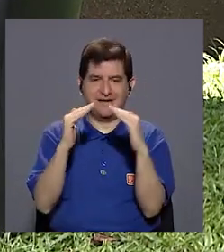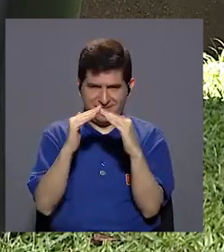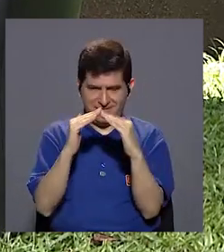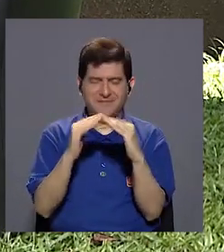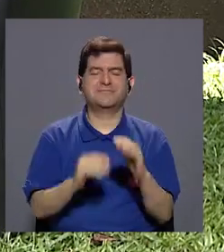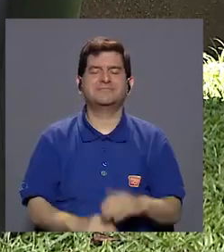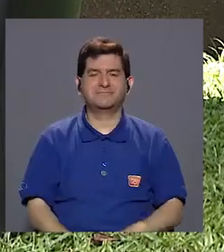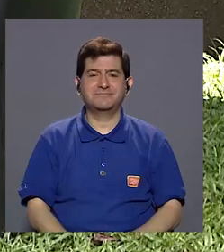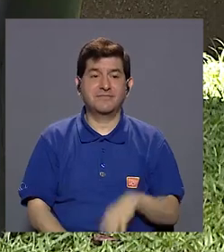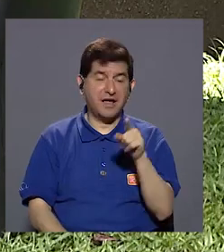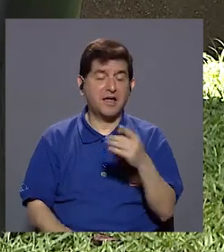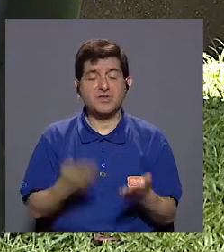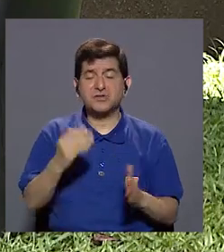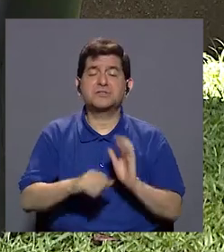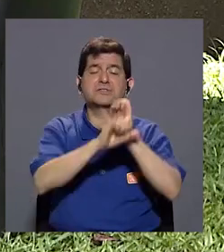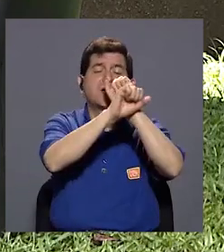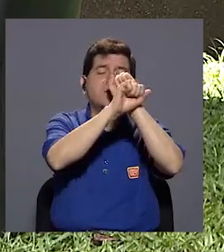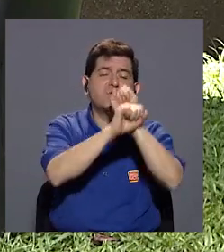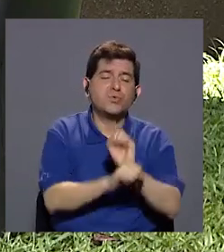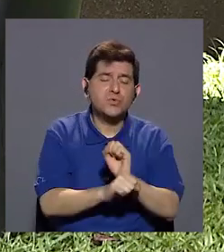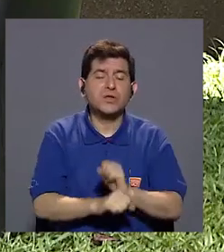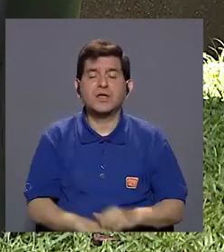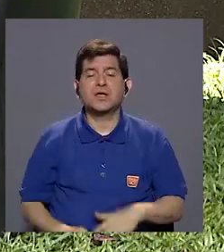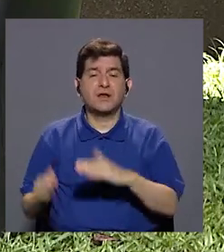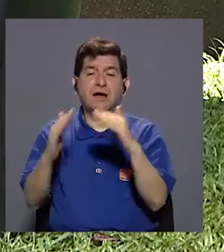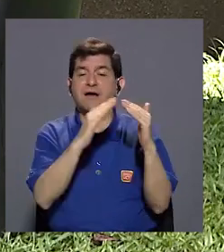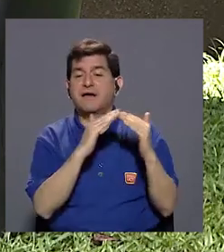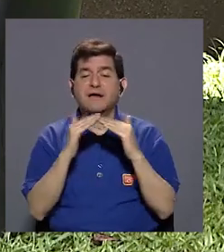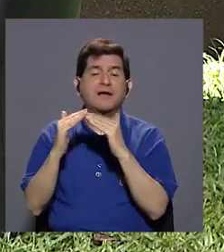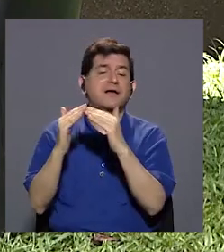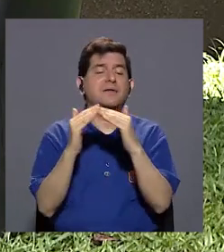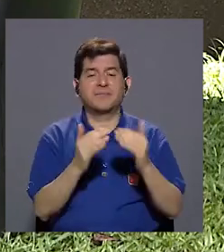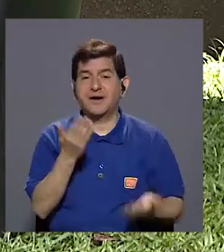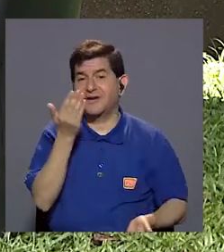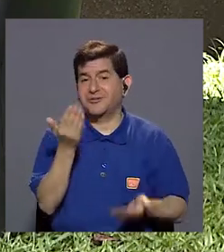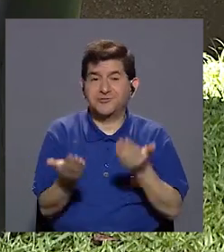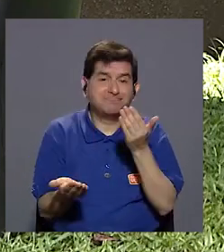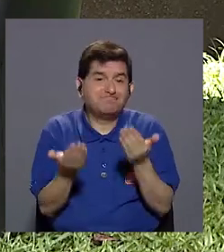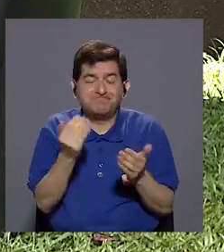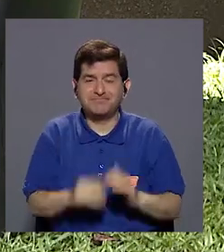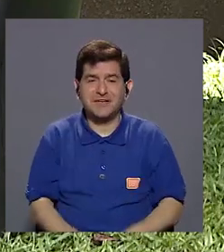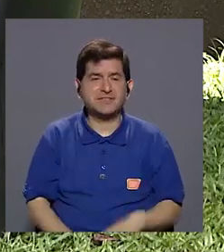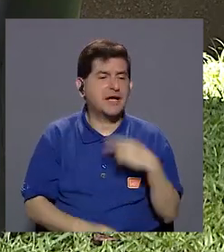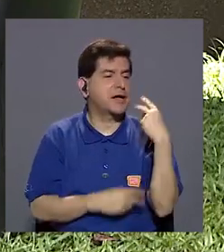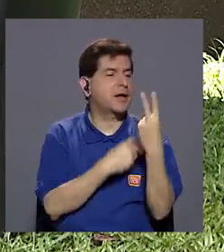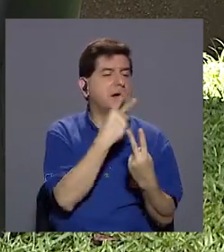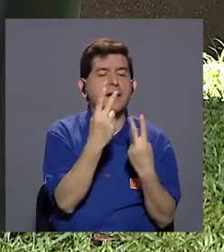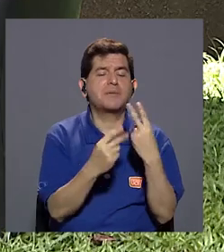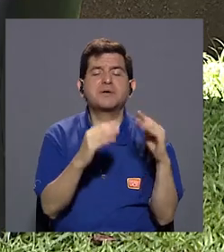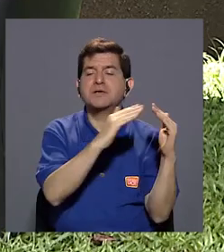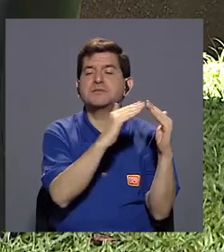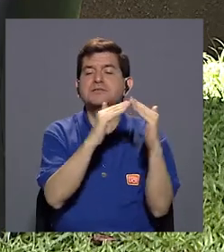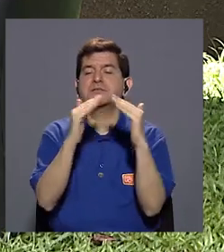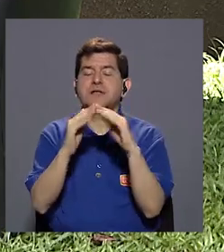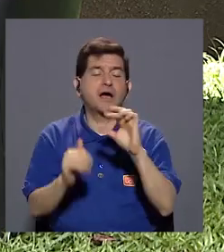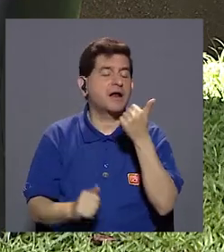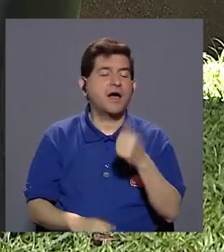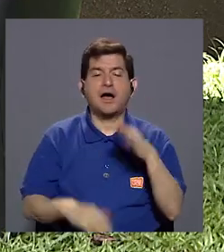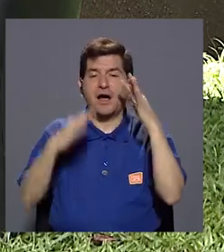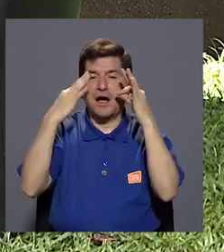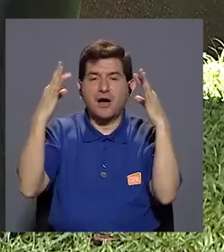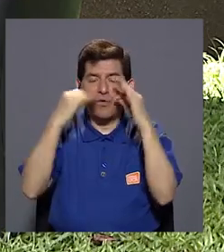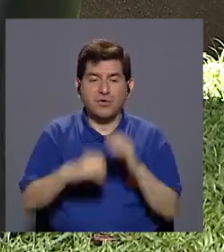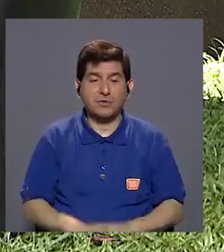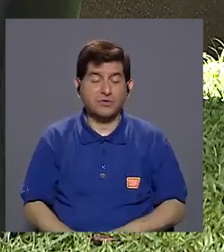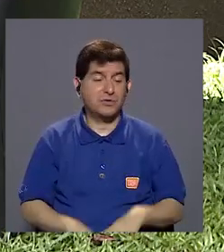casas, hacen una rutina, ¿verdad? Como en los barrios y todo, de ir a visitar otras casas, otros gatos,